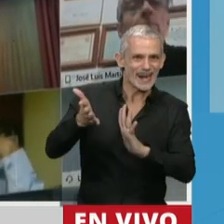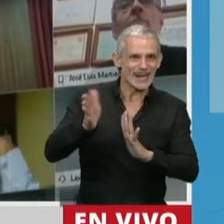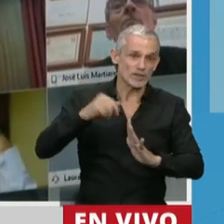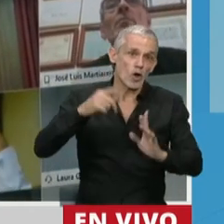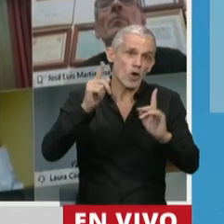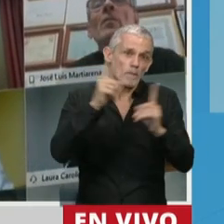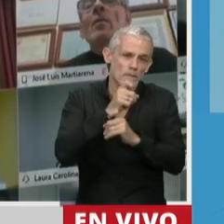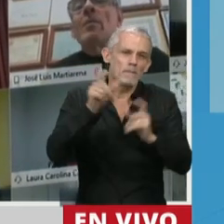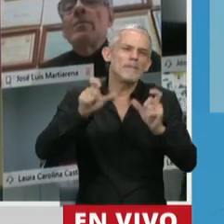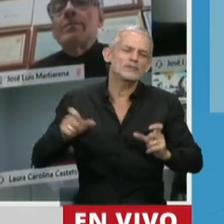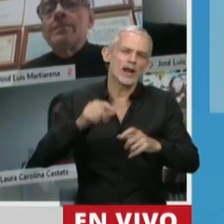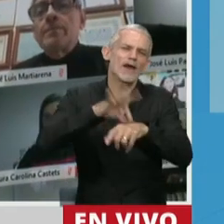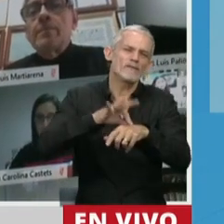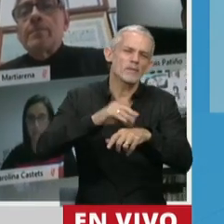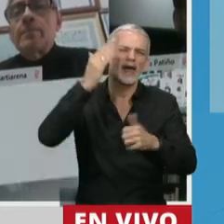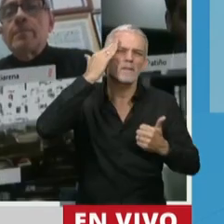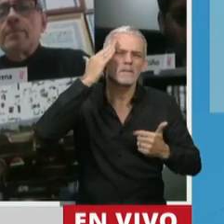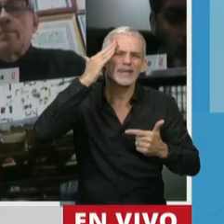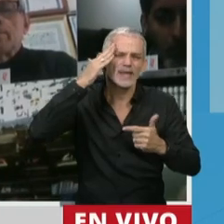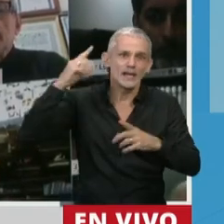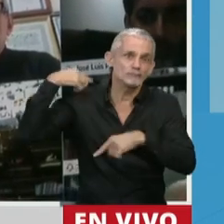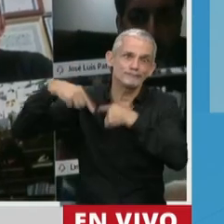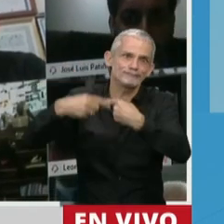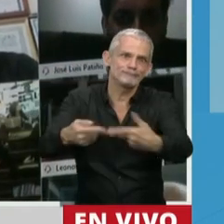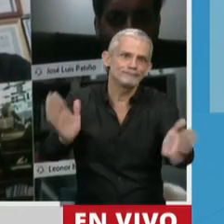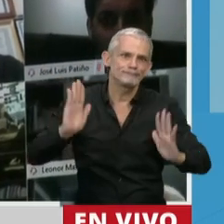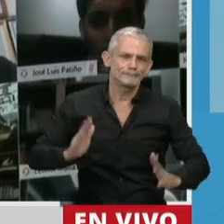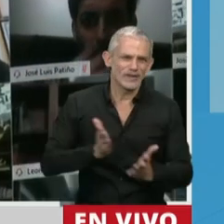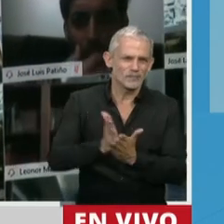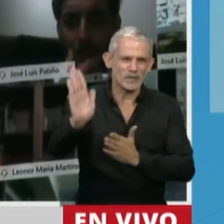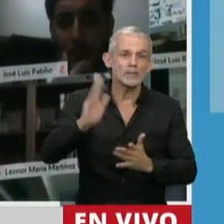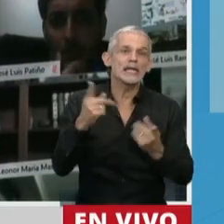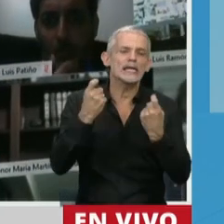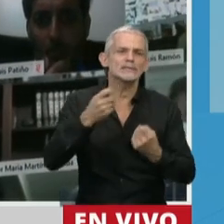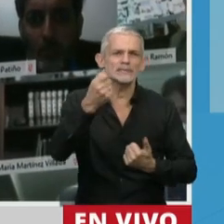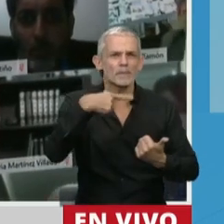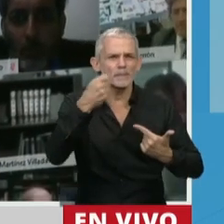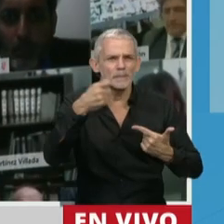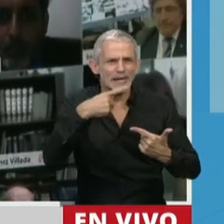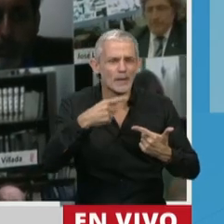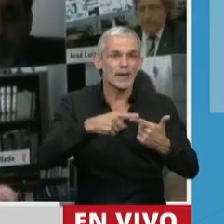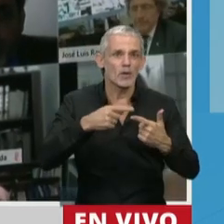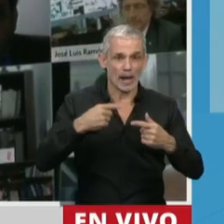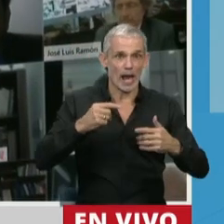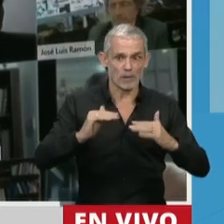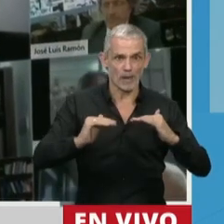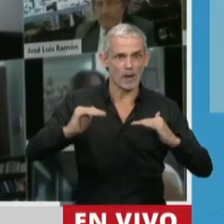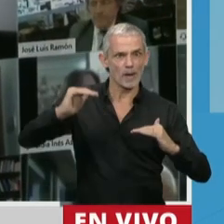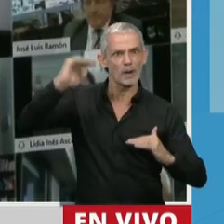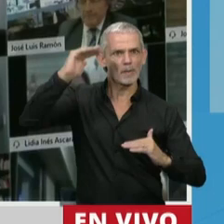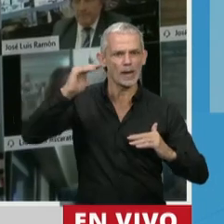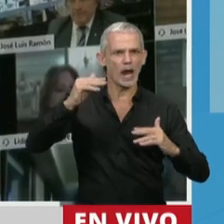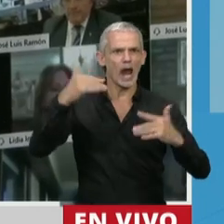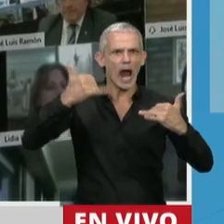tienen patologías crónicas de padecimiento mental y necesitan sí o sí tomar su medicación para no comenzar con una escalada de